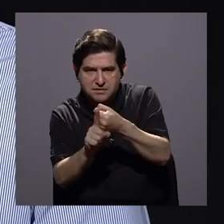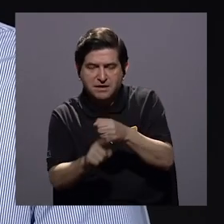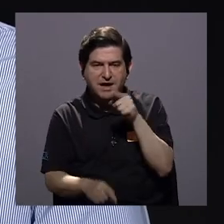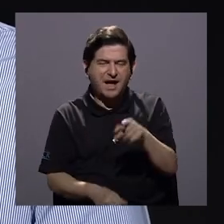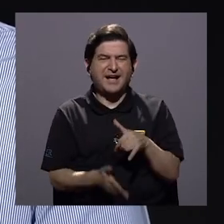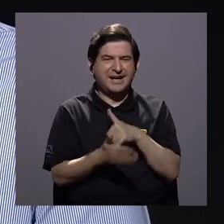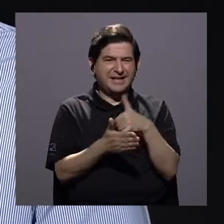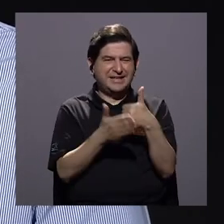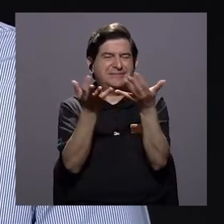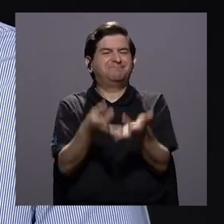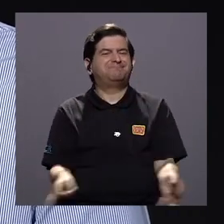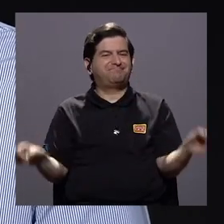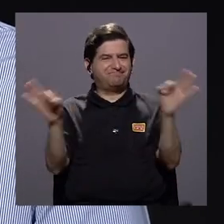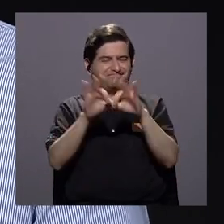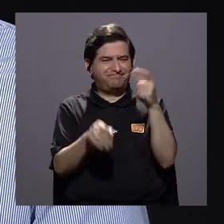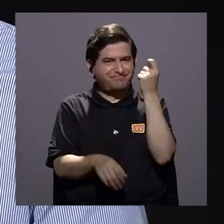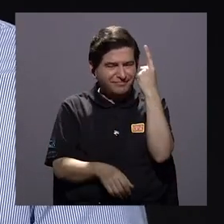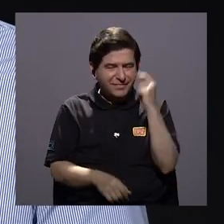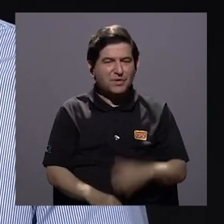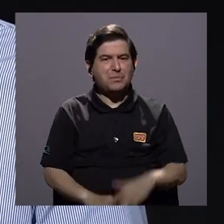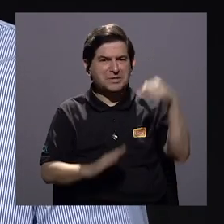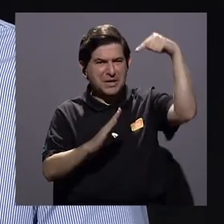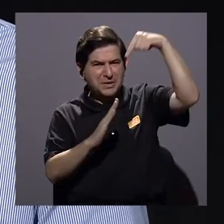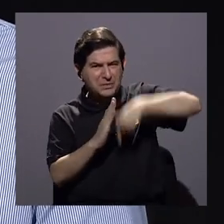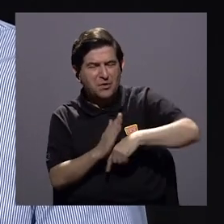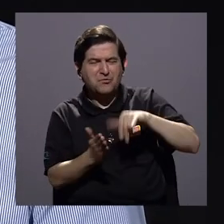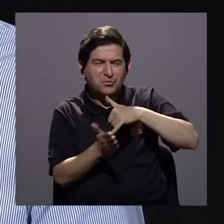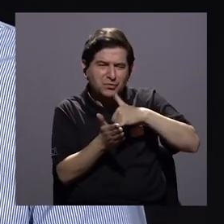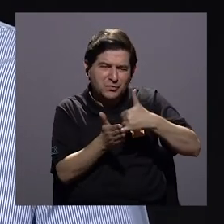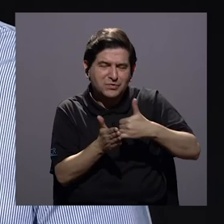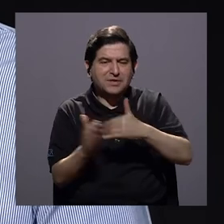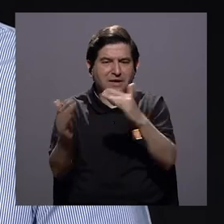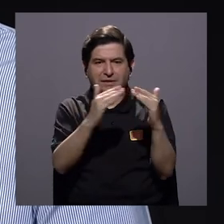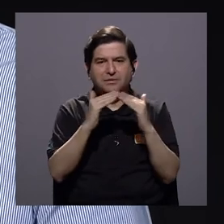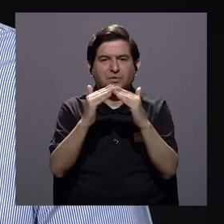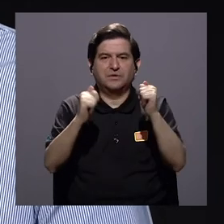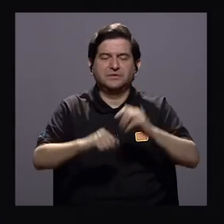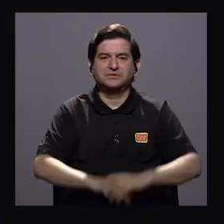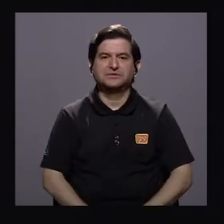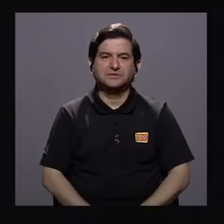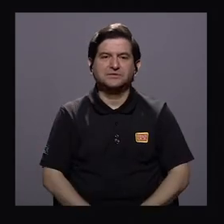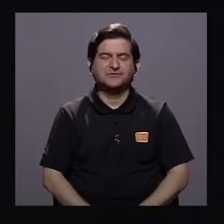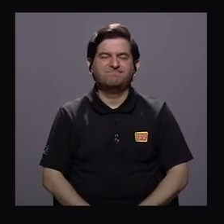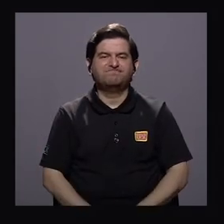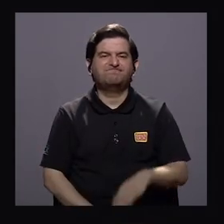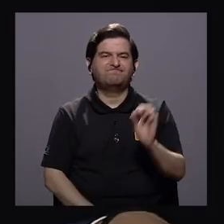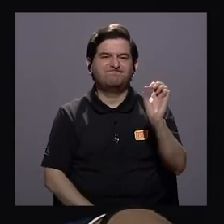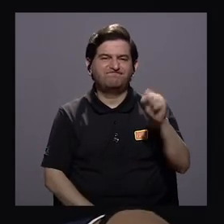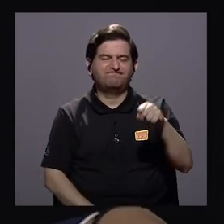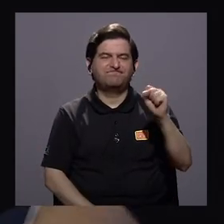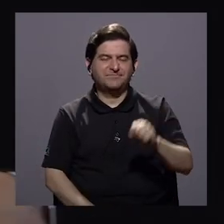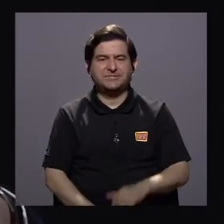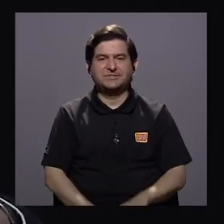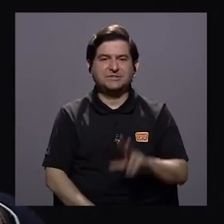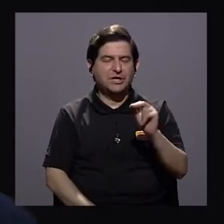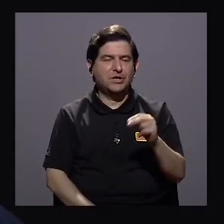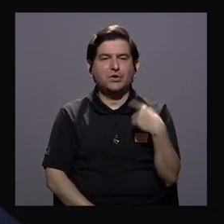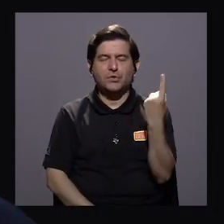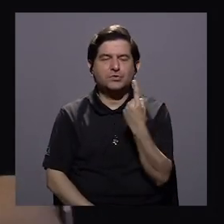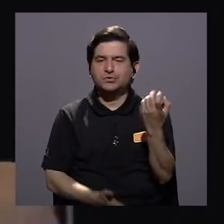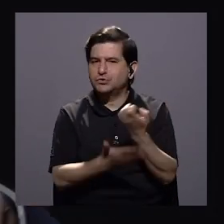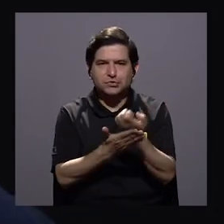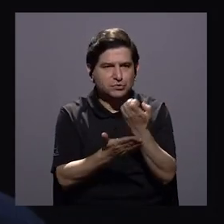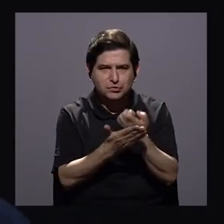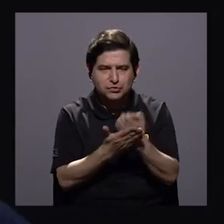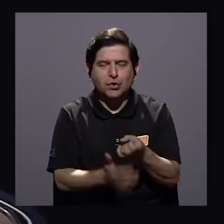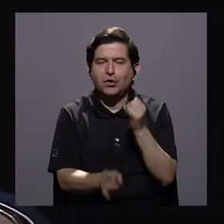probablemente hubo debilidades importantes en entender la gravedad de la vulnerabilidad que tenía la población si no es tanto el recurso